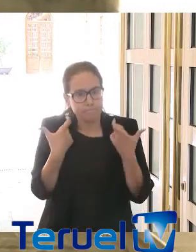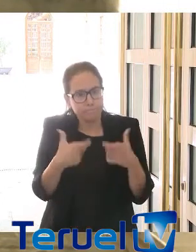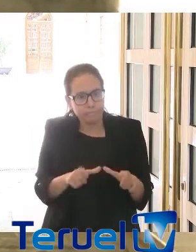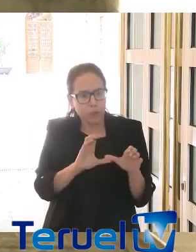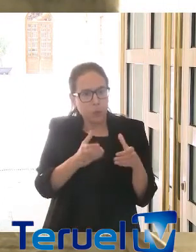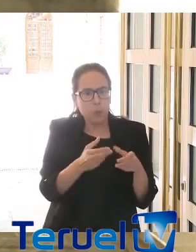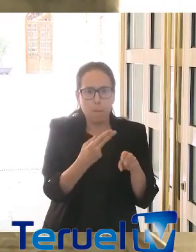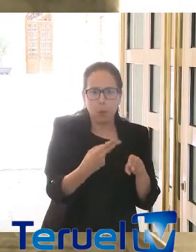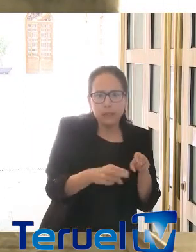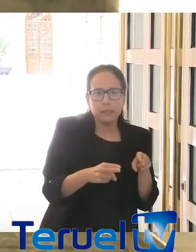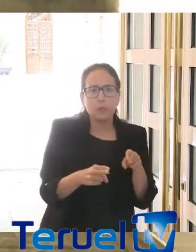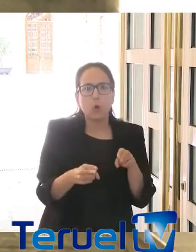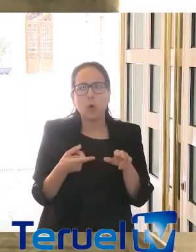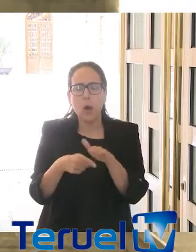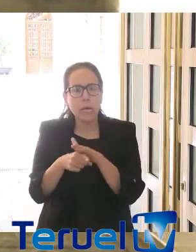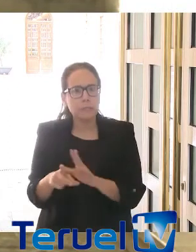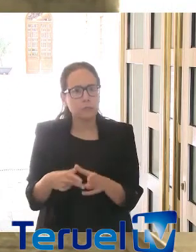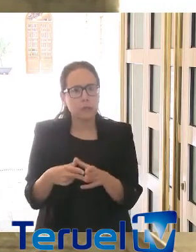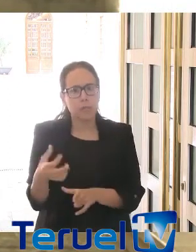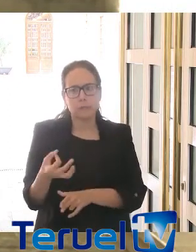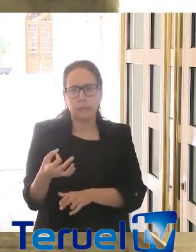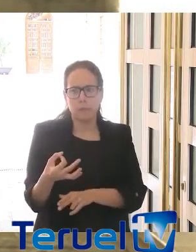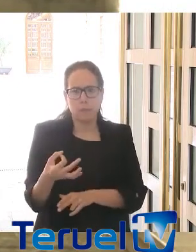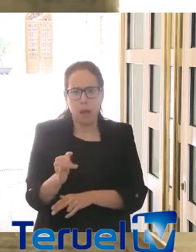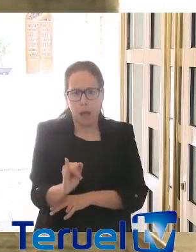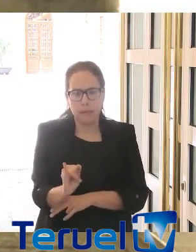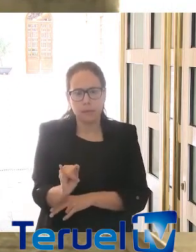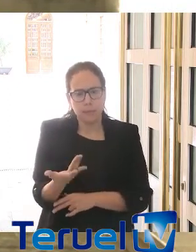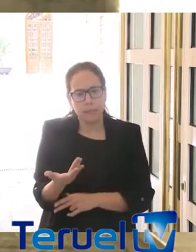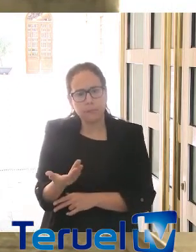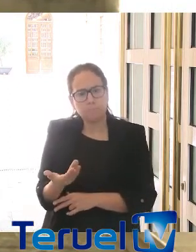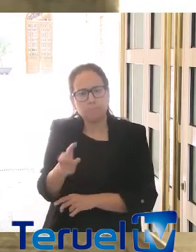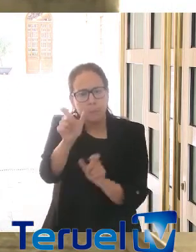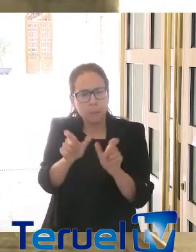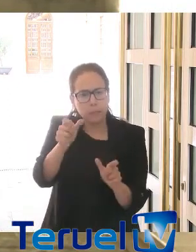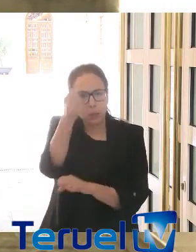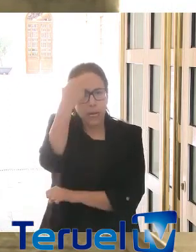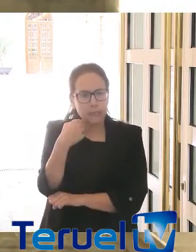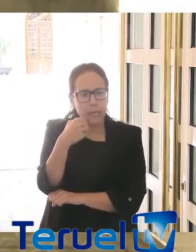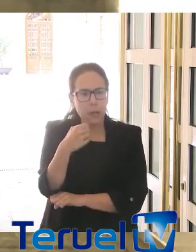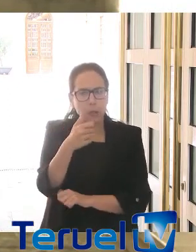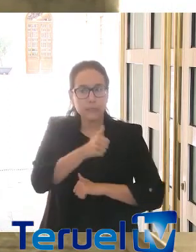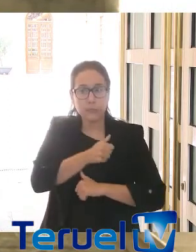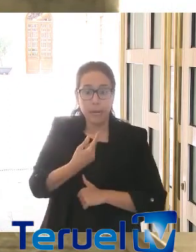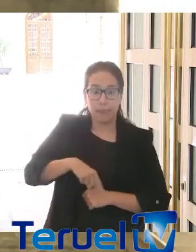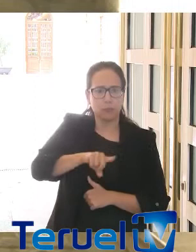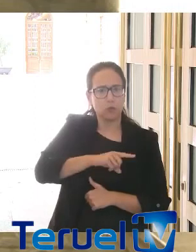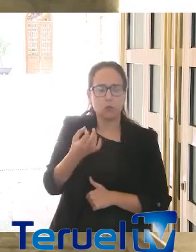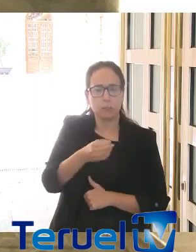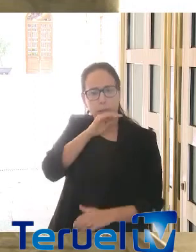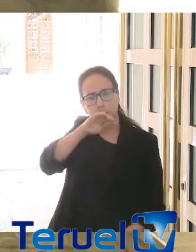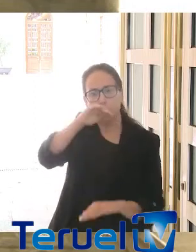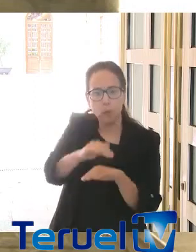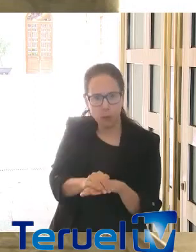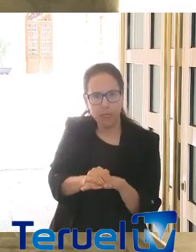agentes sociales, tenemos que estar a la altura de lo que los aragoneses esperan de nosotros y tenemos que estar a la altura de lo que los